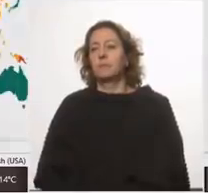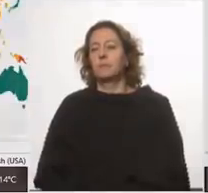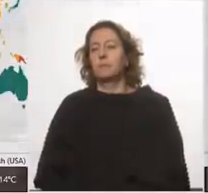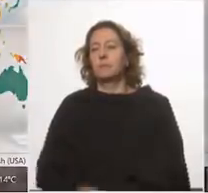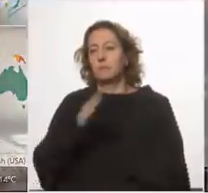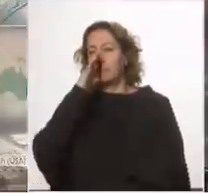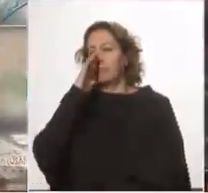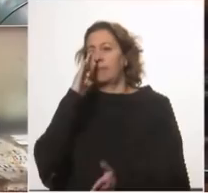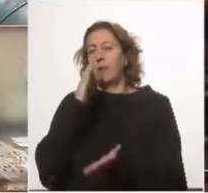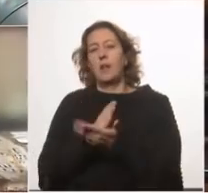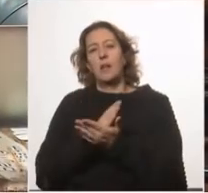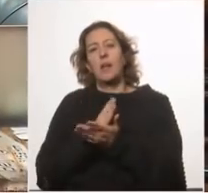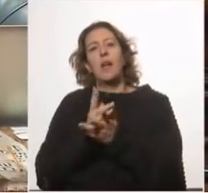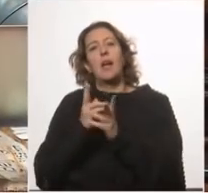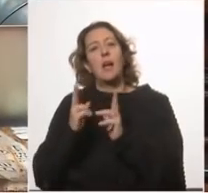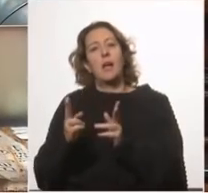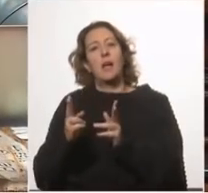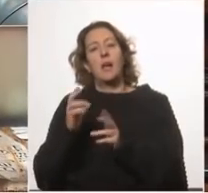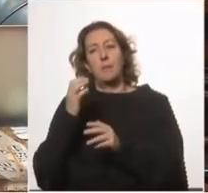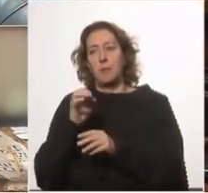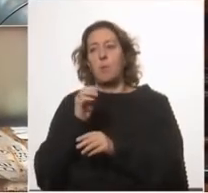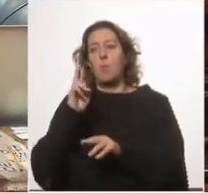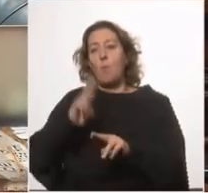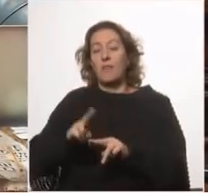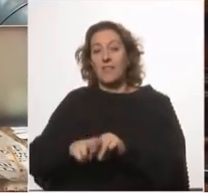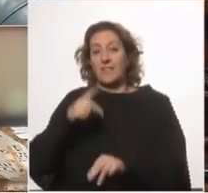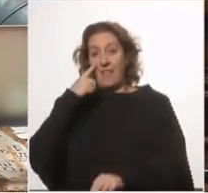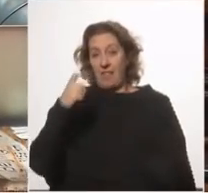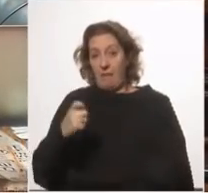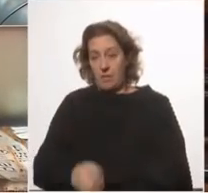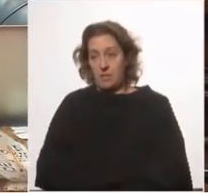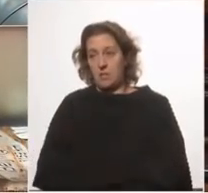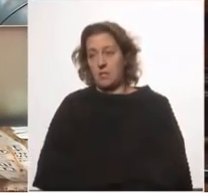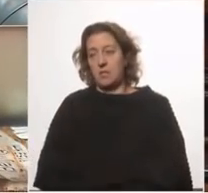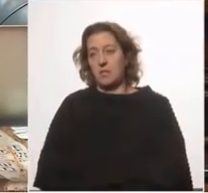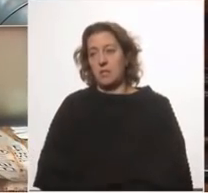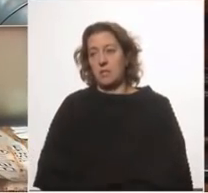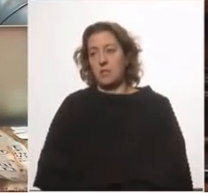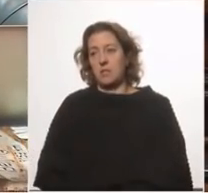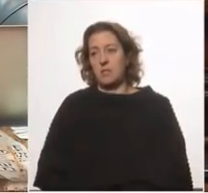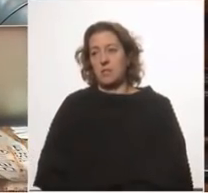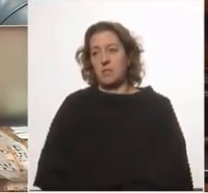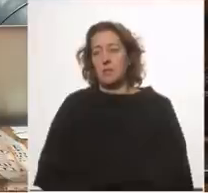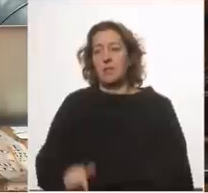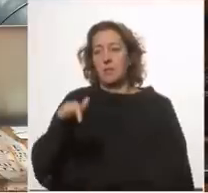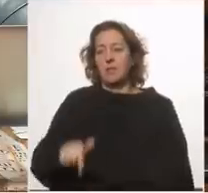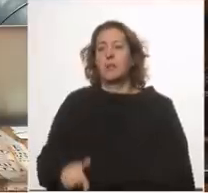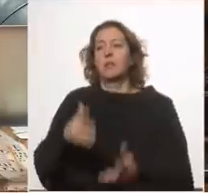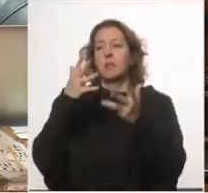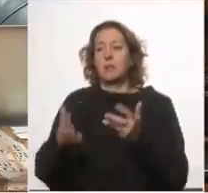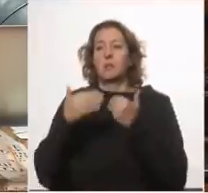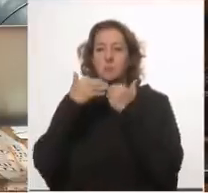termino mi último capítulo es el de las muertes evitables y aquí quiero empezar